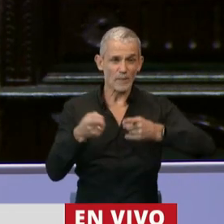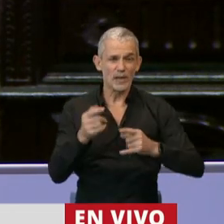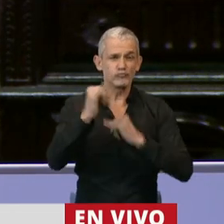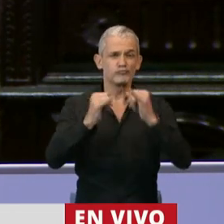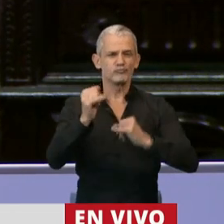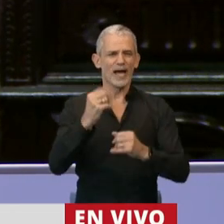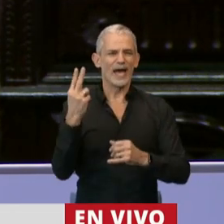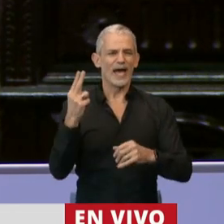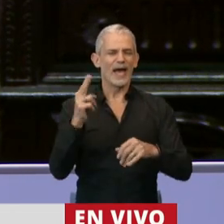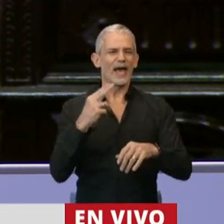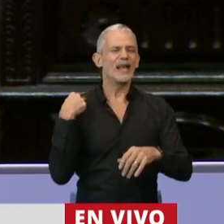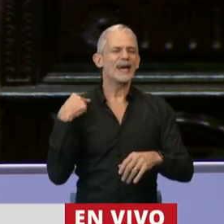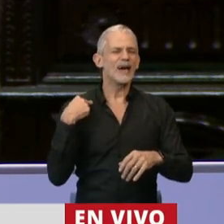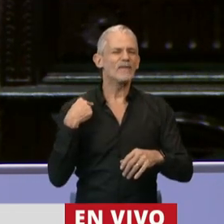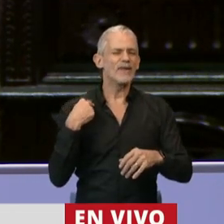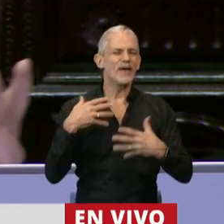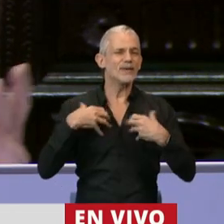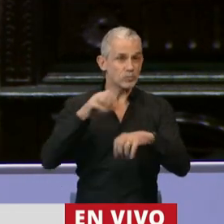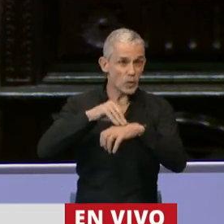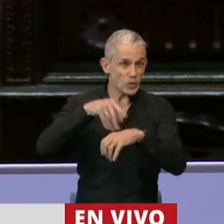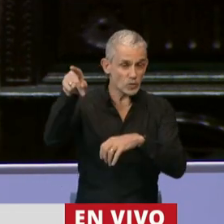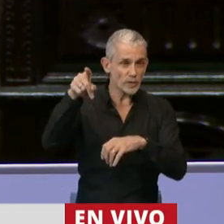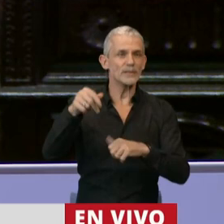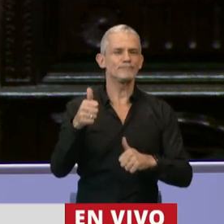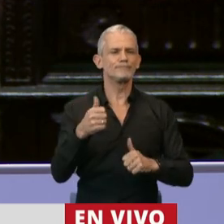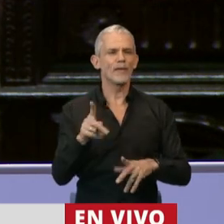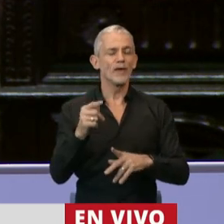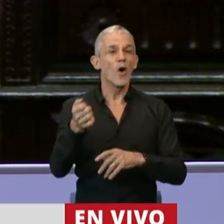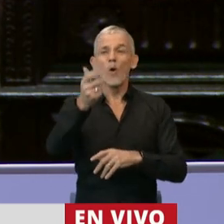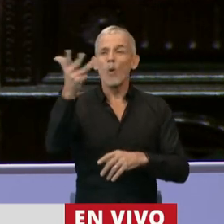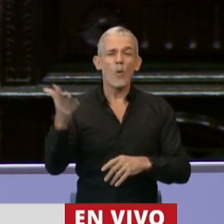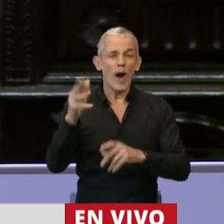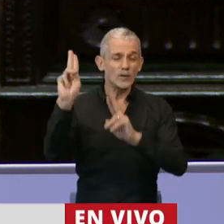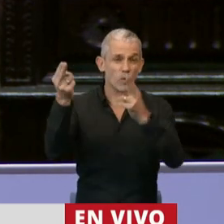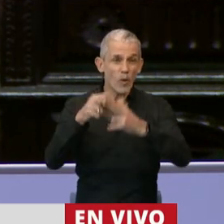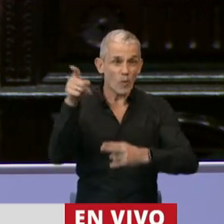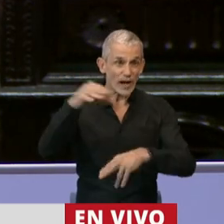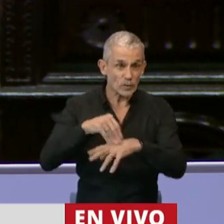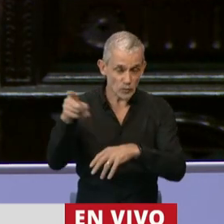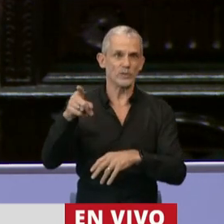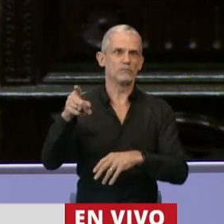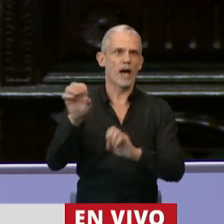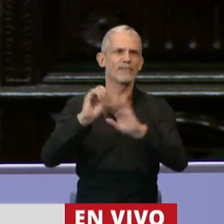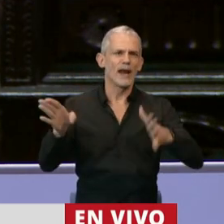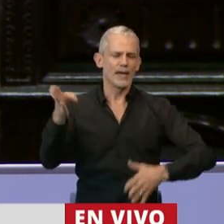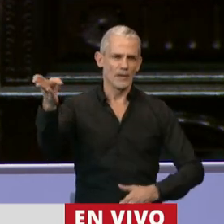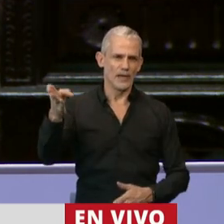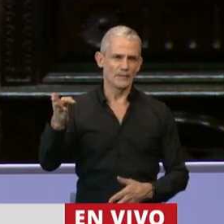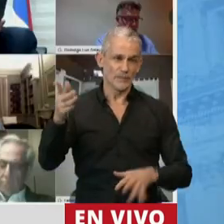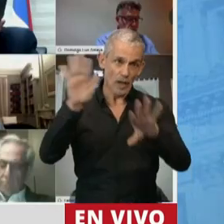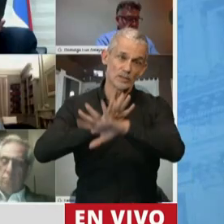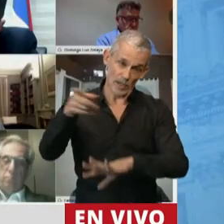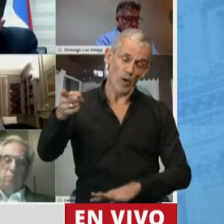al jefe de la agencia de salud pública sueca reconocer que las cifras de muertos por coronavirus son terribles y nos equivocamos